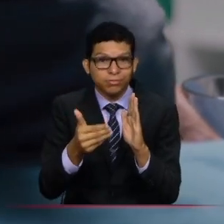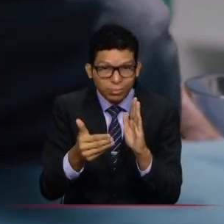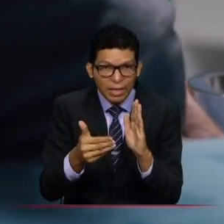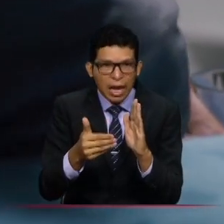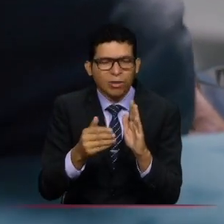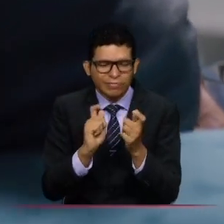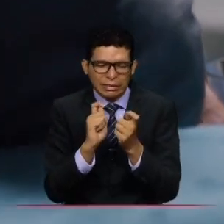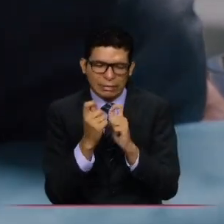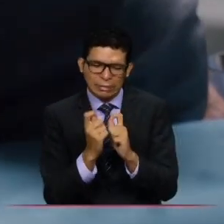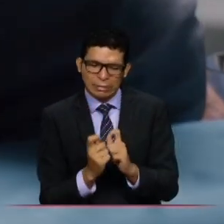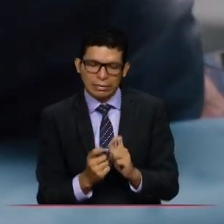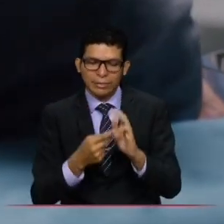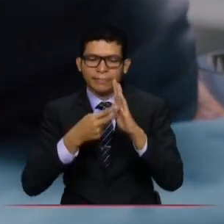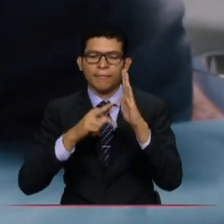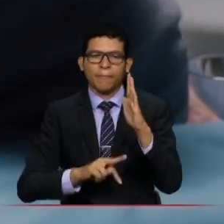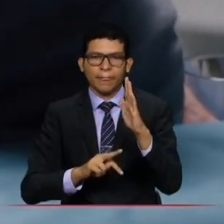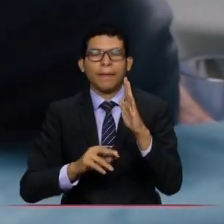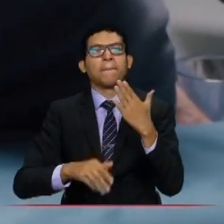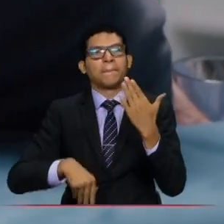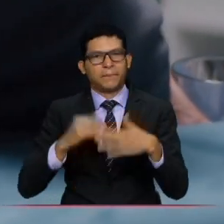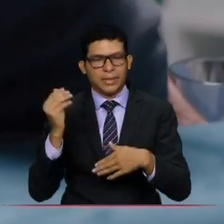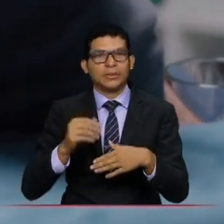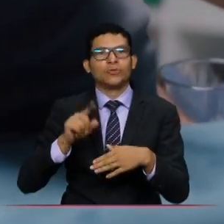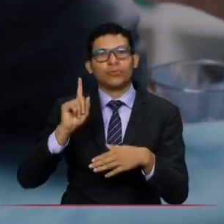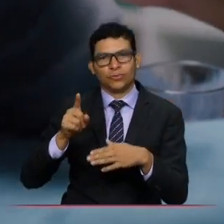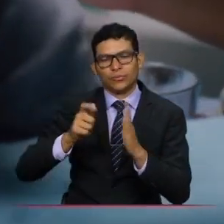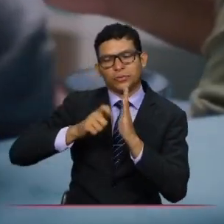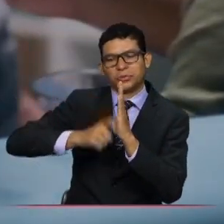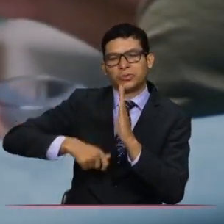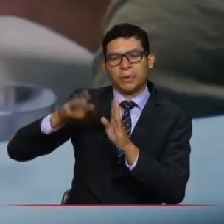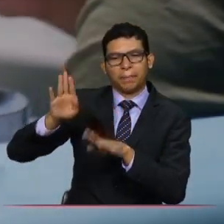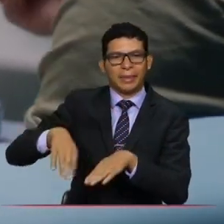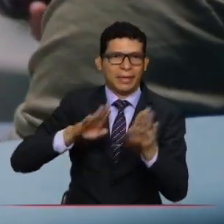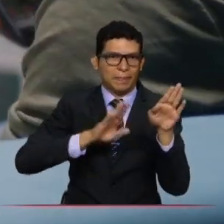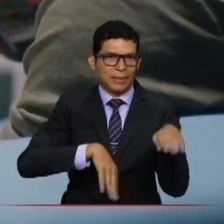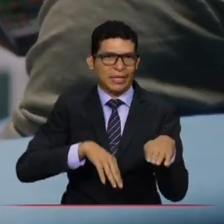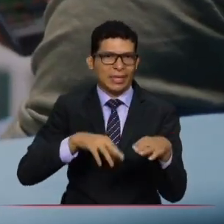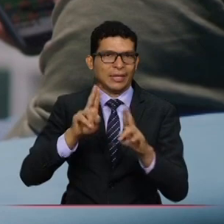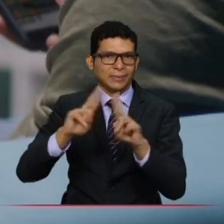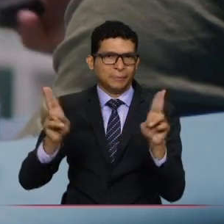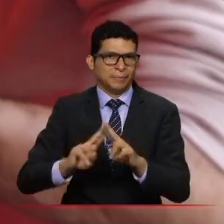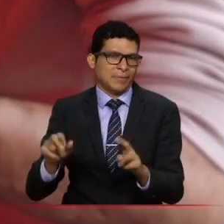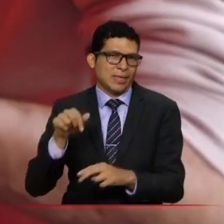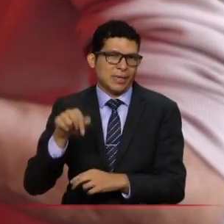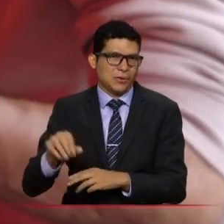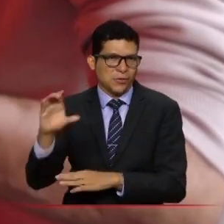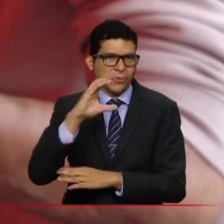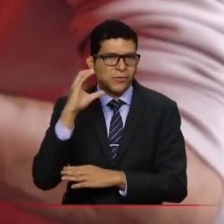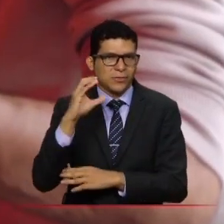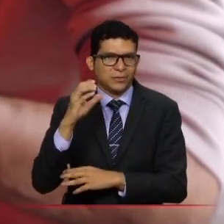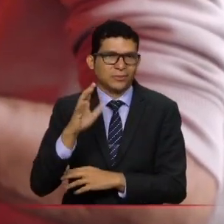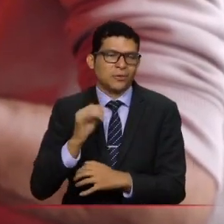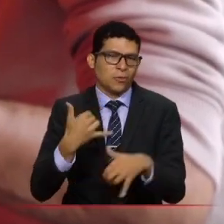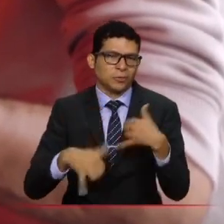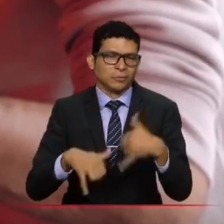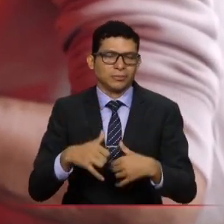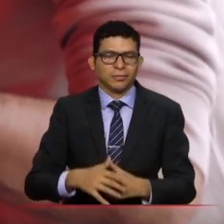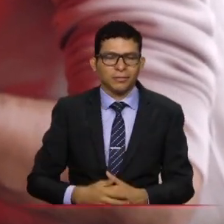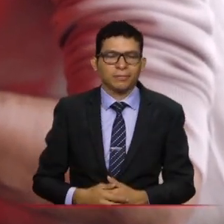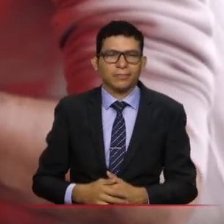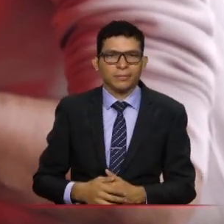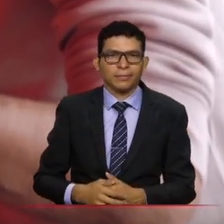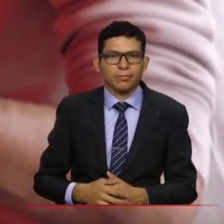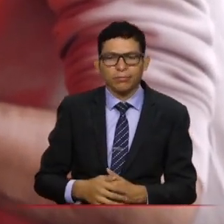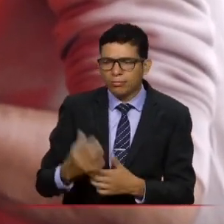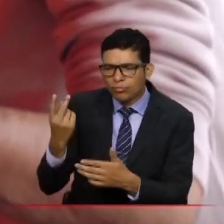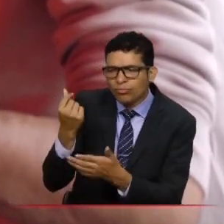técnico empiezan a regir las apuestas online en Colombia. Liliana, ¿y cómo han contribuido